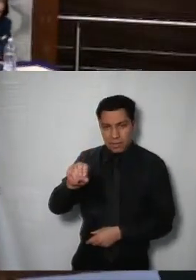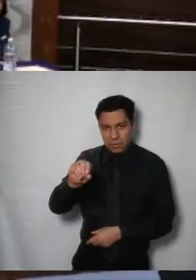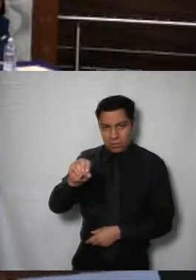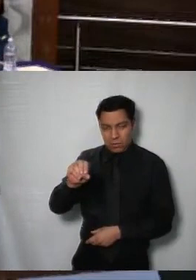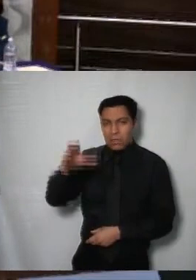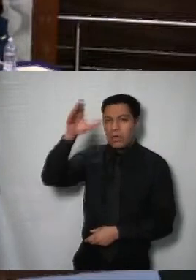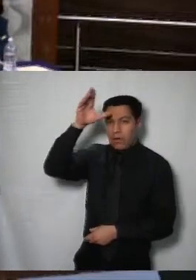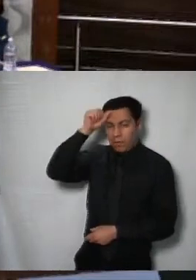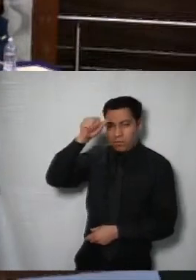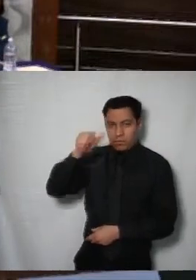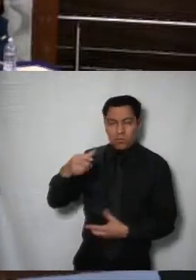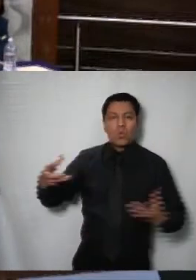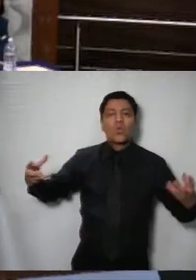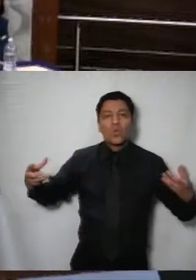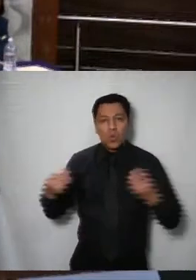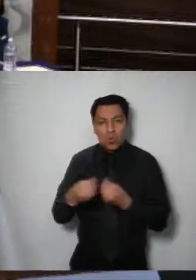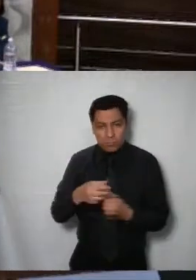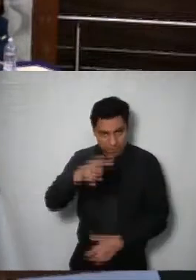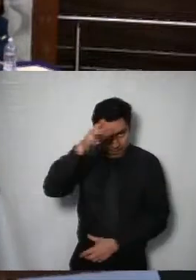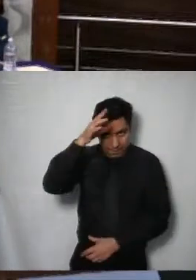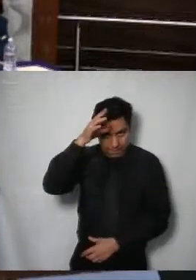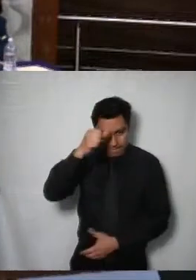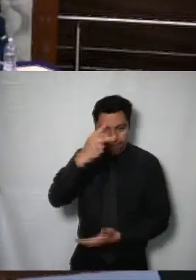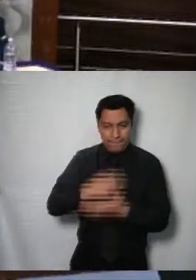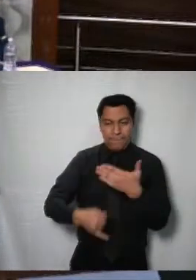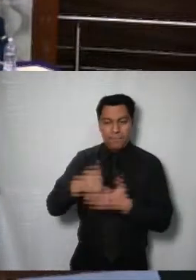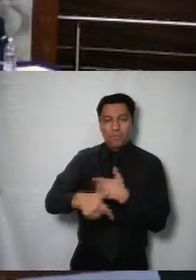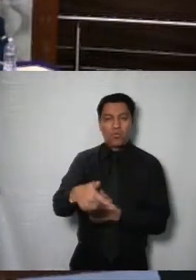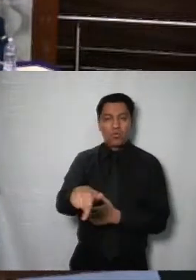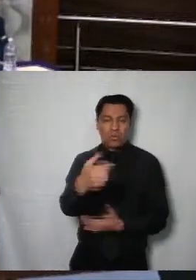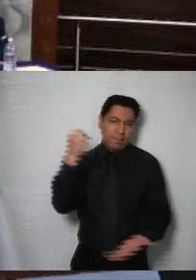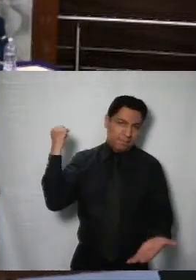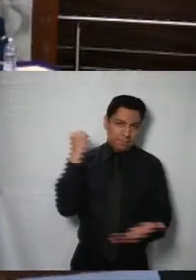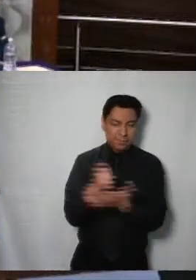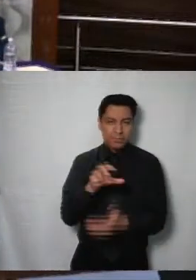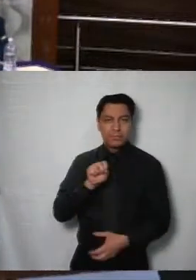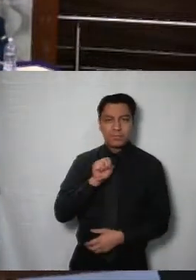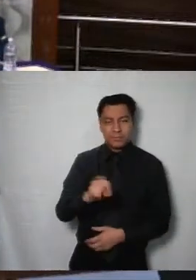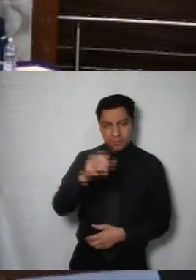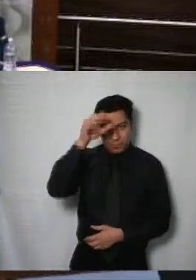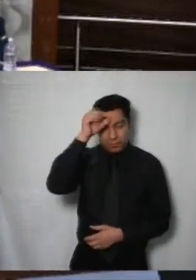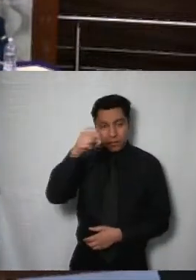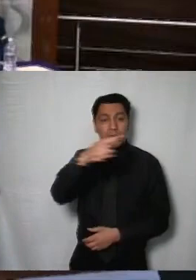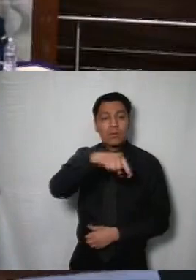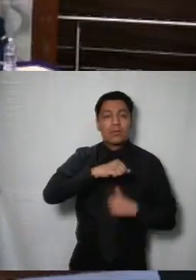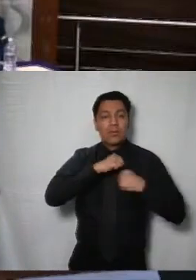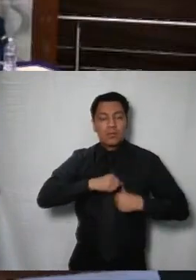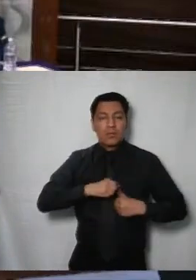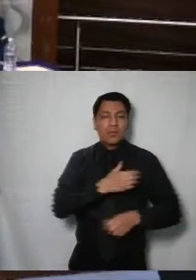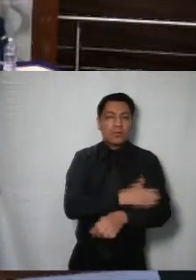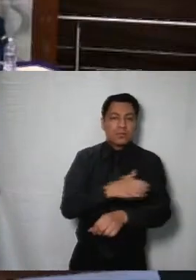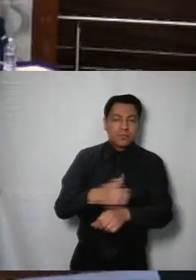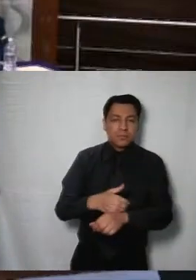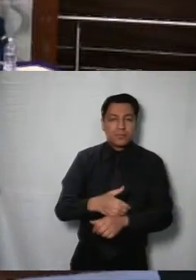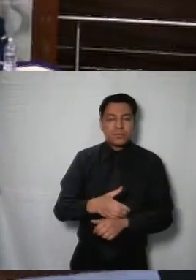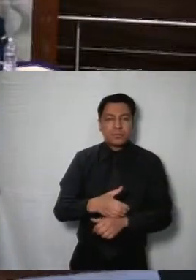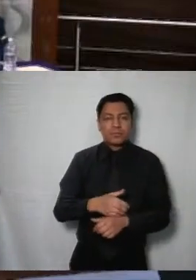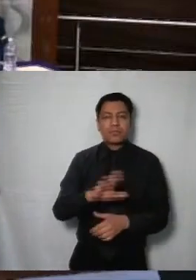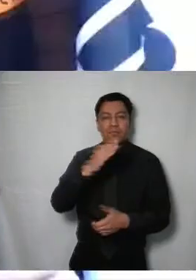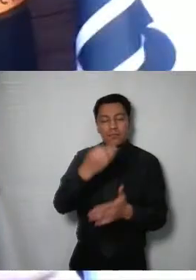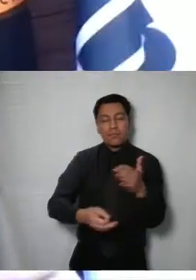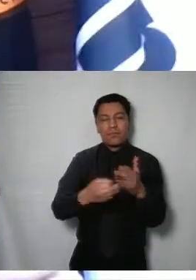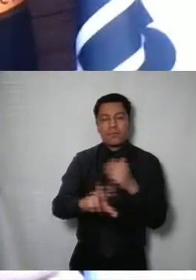favor se aprueban por unanimidad los 12 proyectos presentados comisionadas y comisionados están a su consideración 35